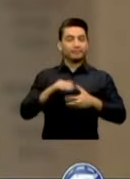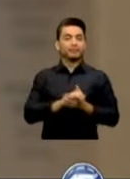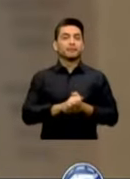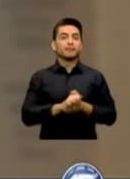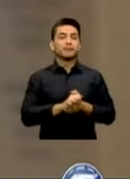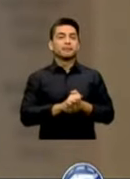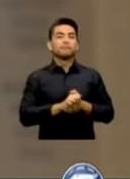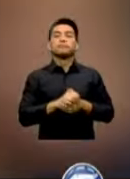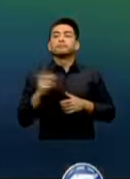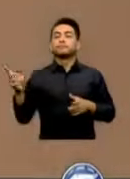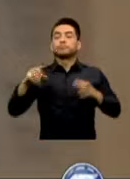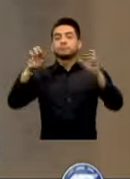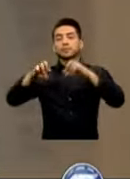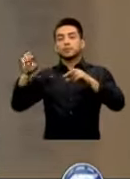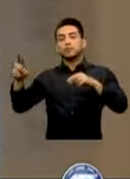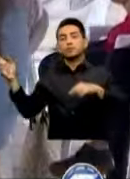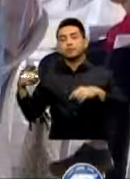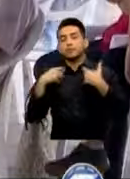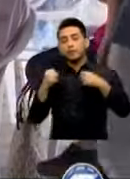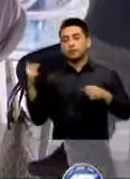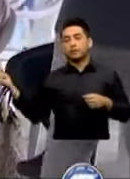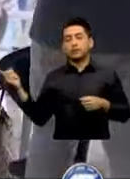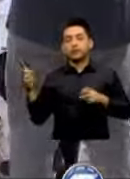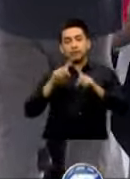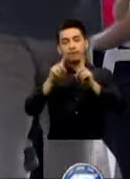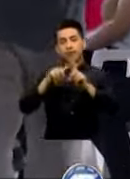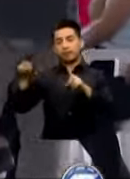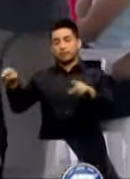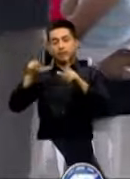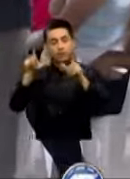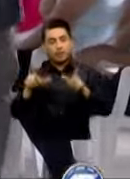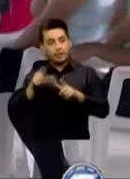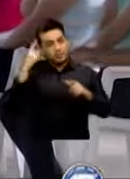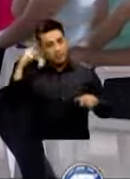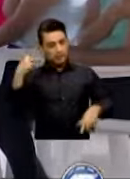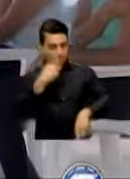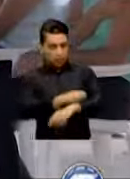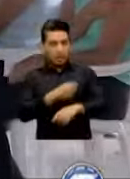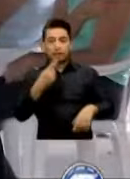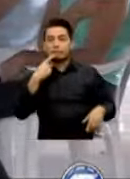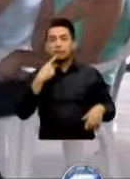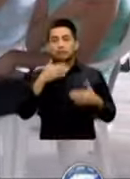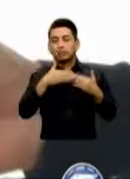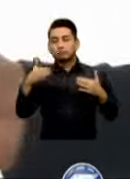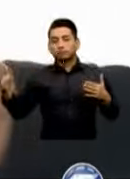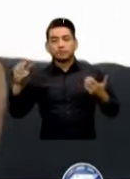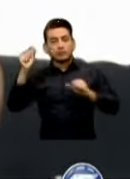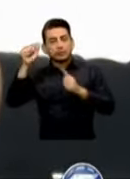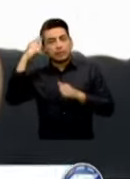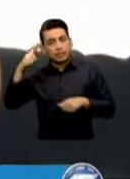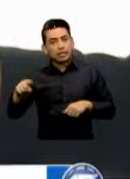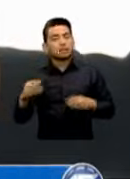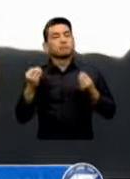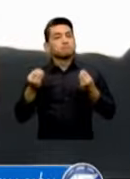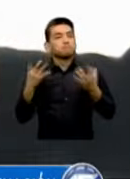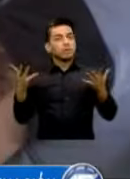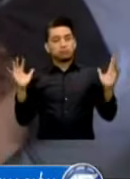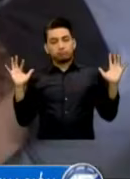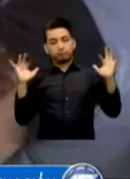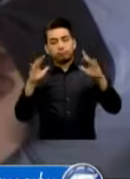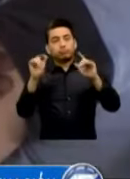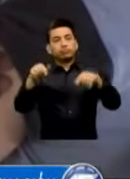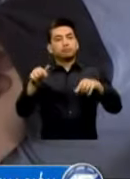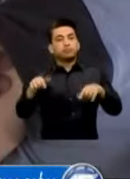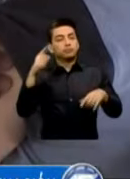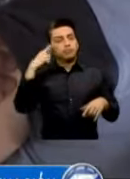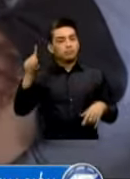personal De salud Que se encuentra En los distintos Puestos de vacunación Reportaron Que en los últimos 15 días Se ha aumentado La afluencia De personas Que llegan A completar Su